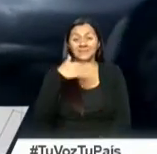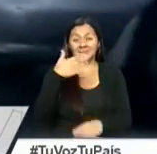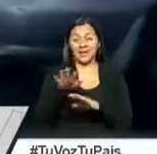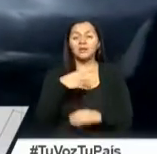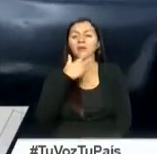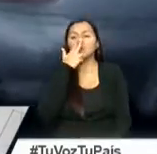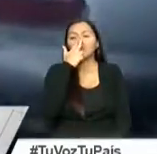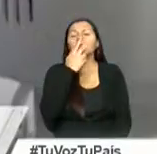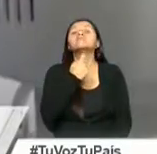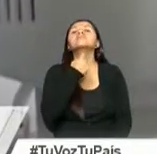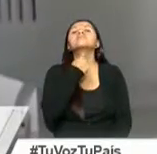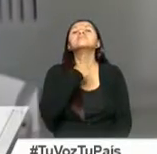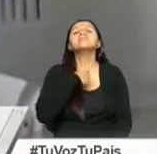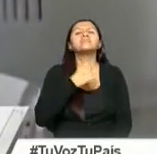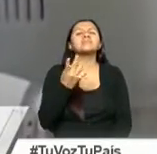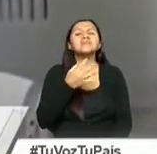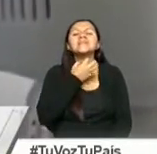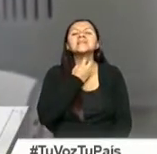me pica la garganta.